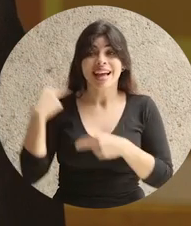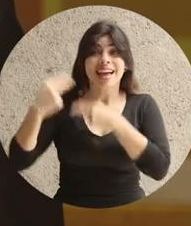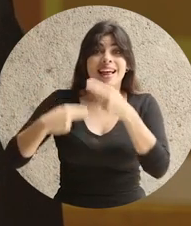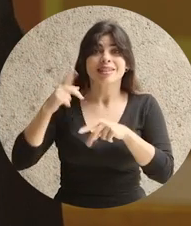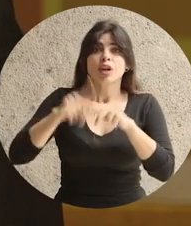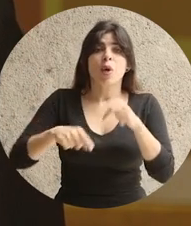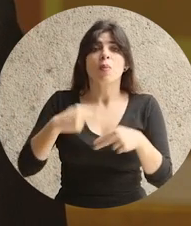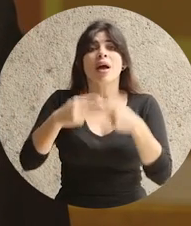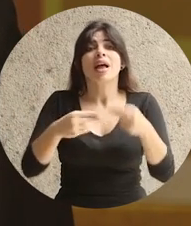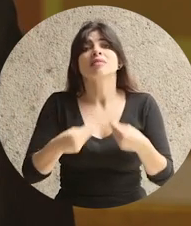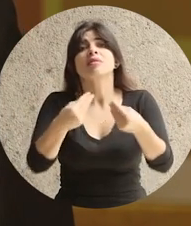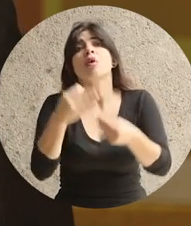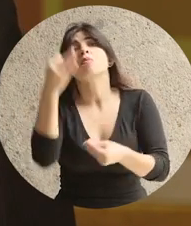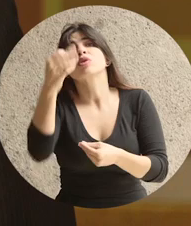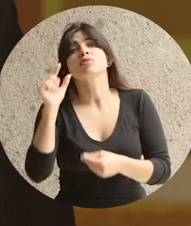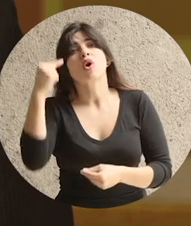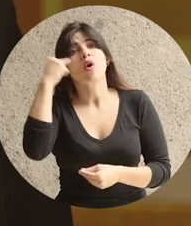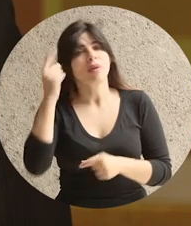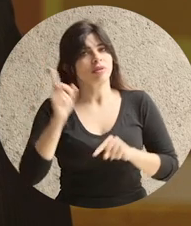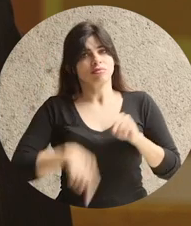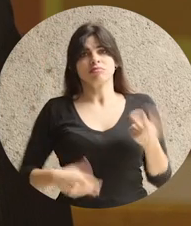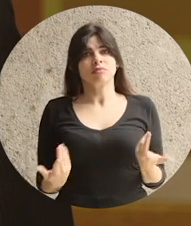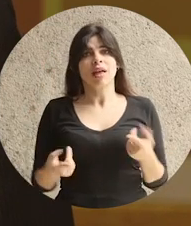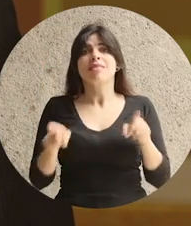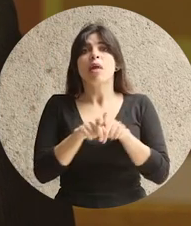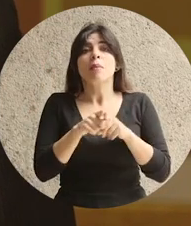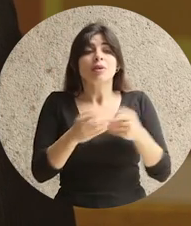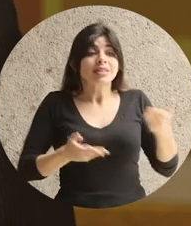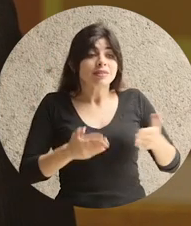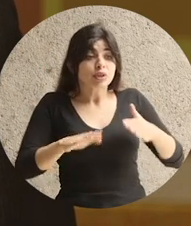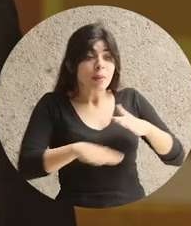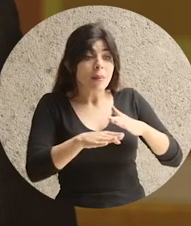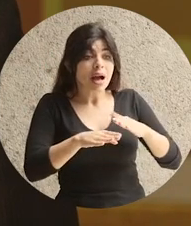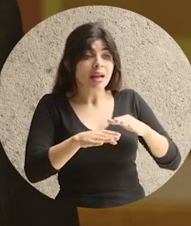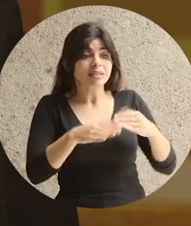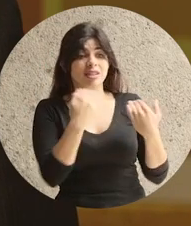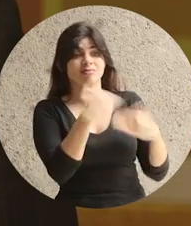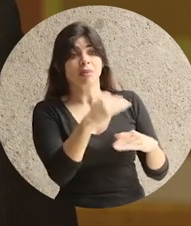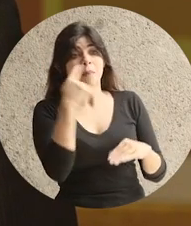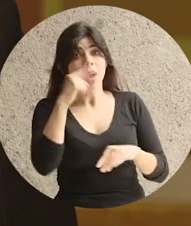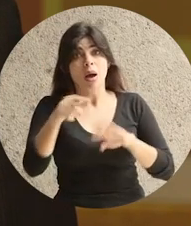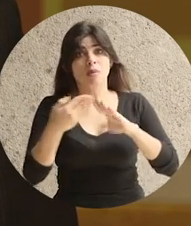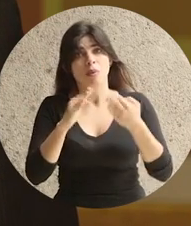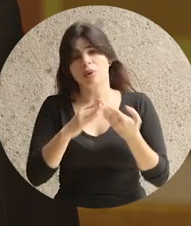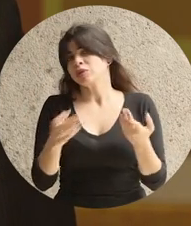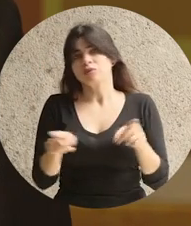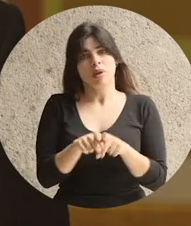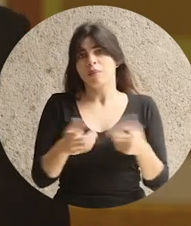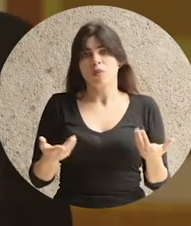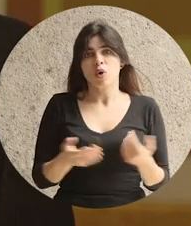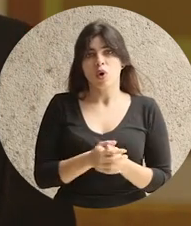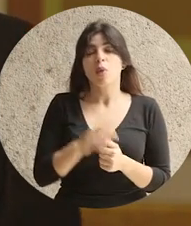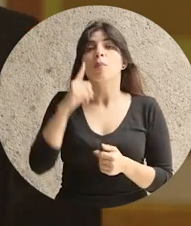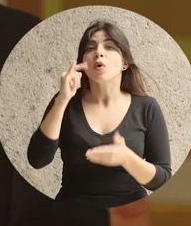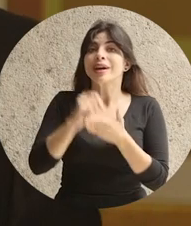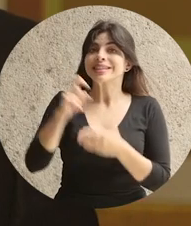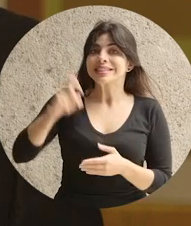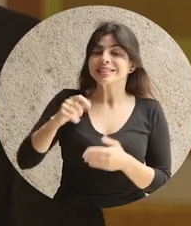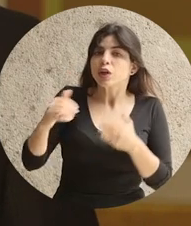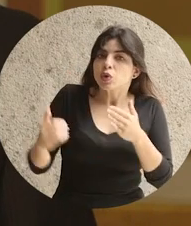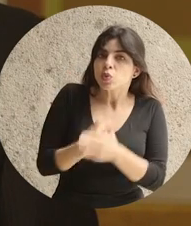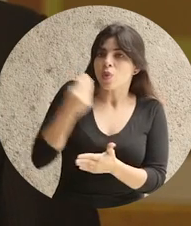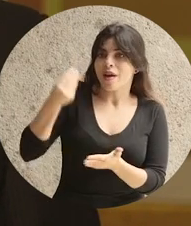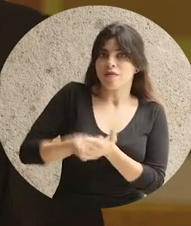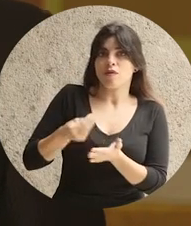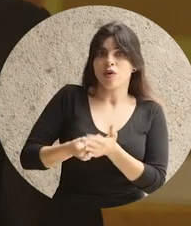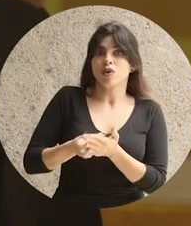una deuda creciente a los futuros gobiernos. Tampoco vamos a recortar servicios esenciales a la población. Y entonces son necesarios nuevos